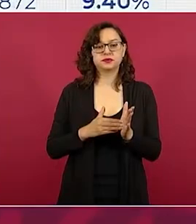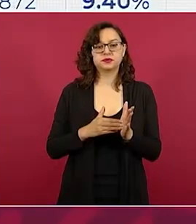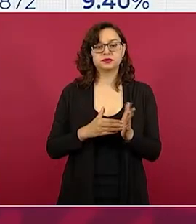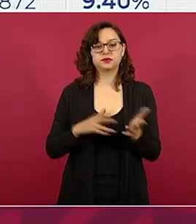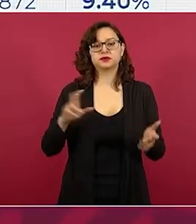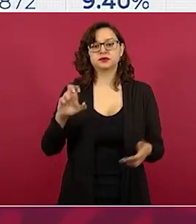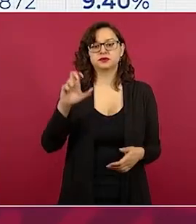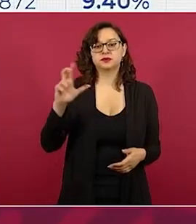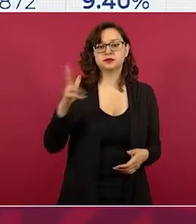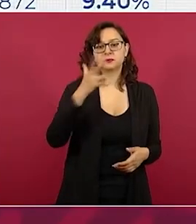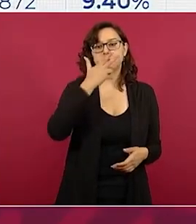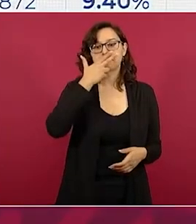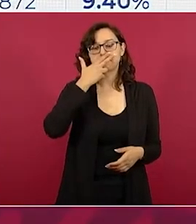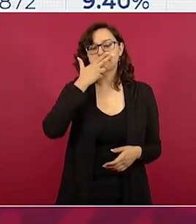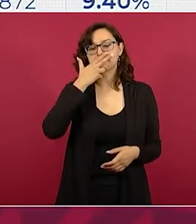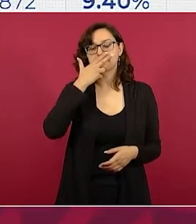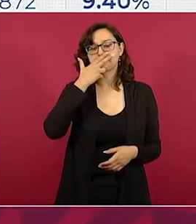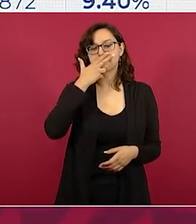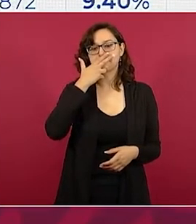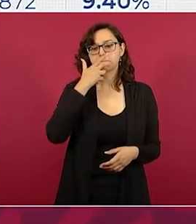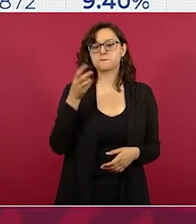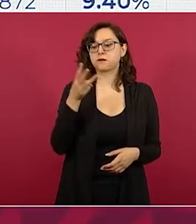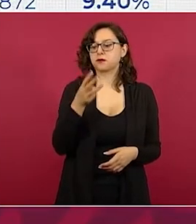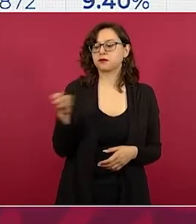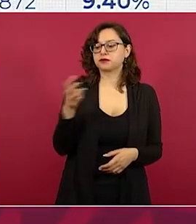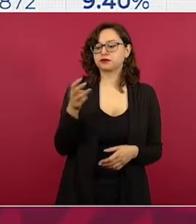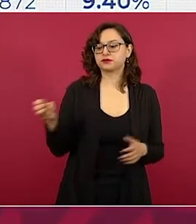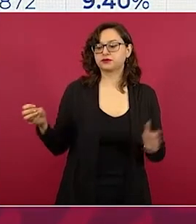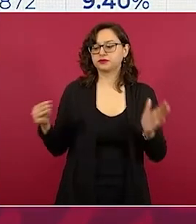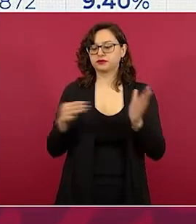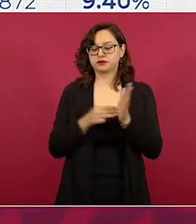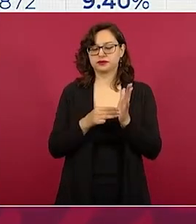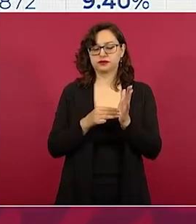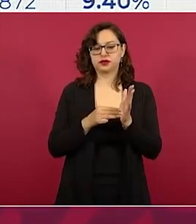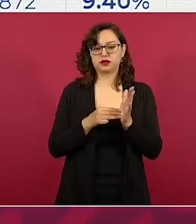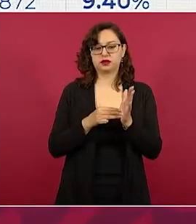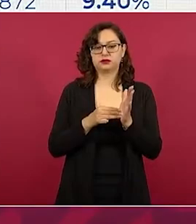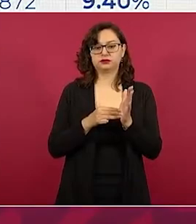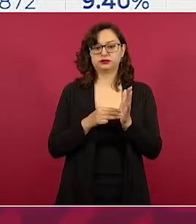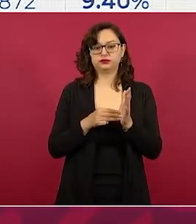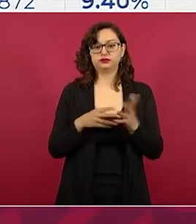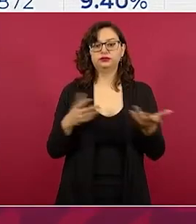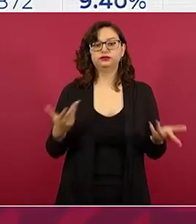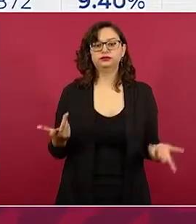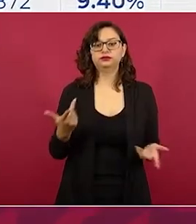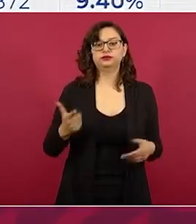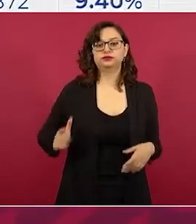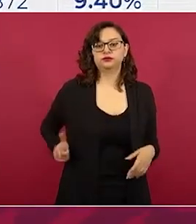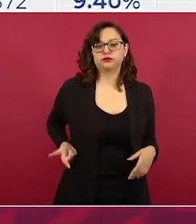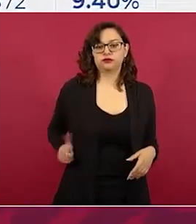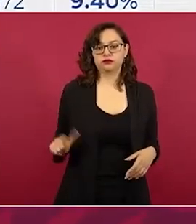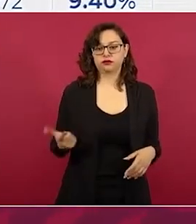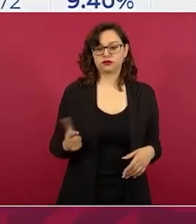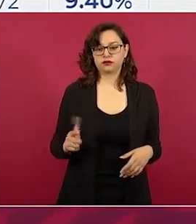Chihuahua, casi 300 mil participaron. Guanajuato,